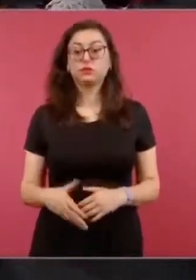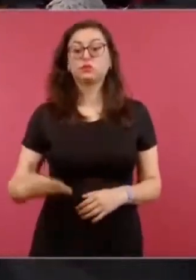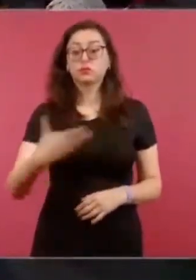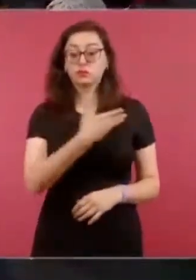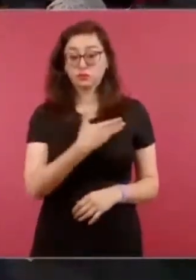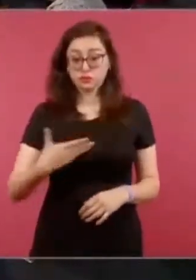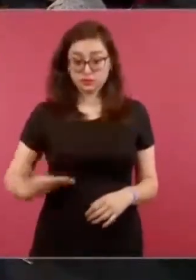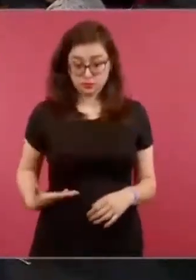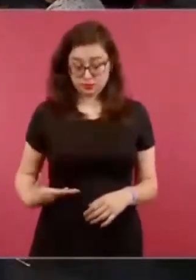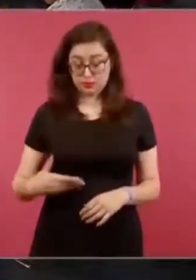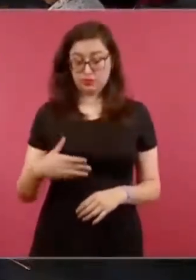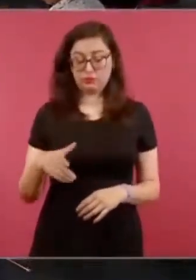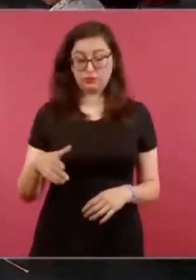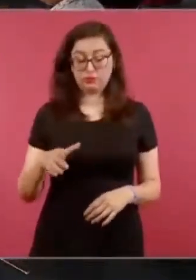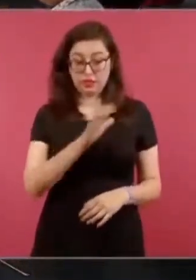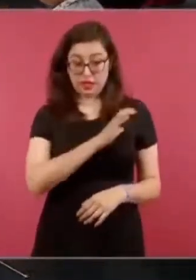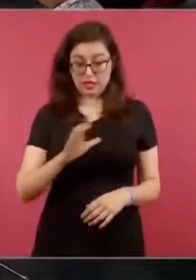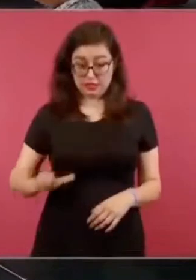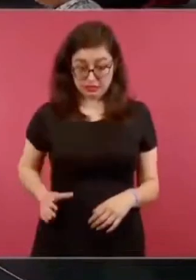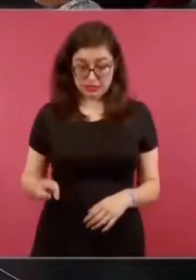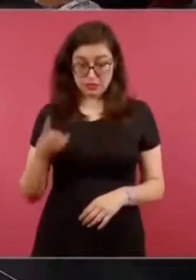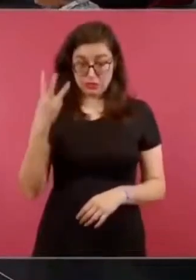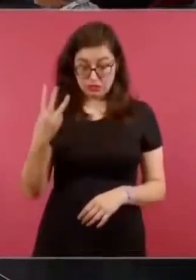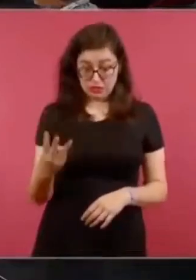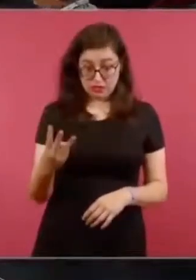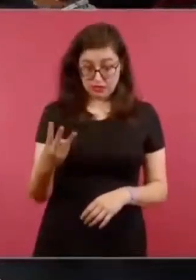tienen